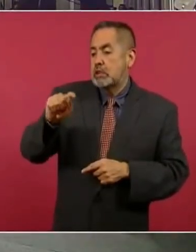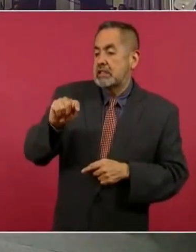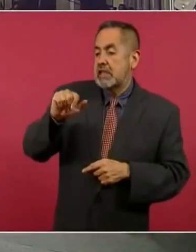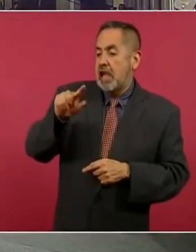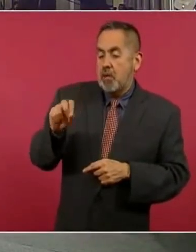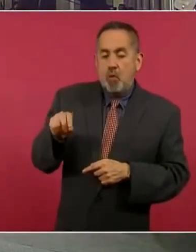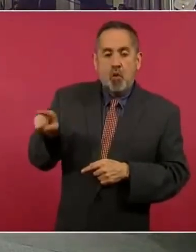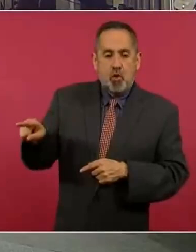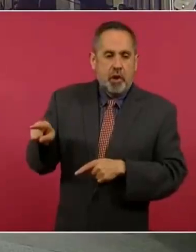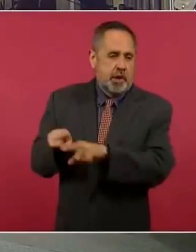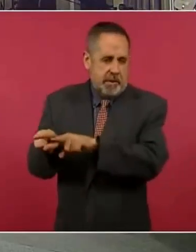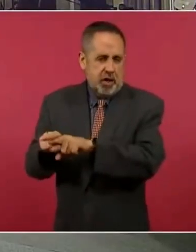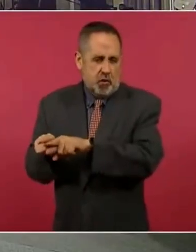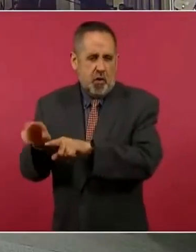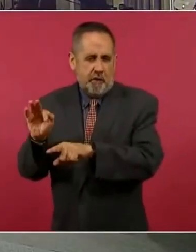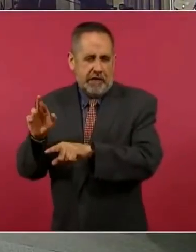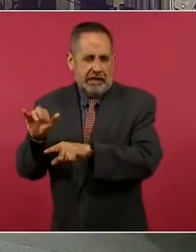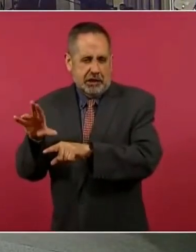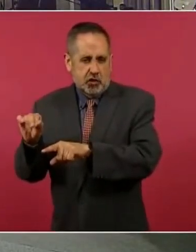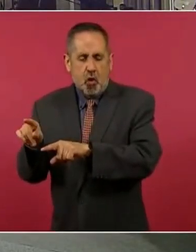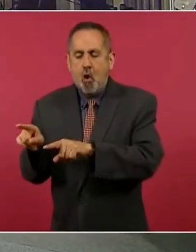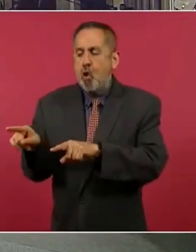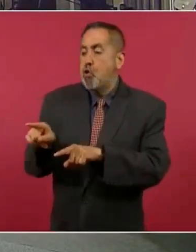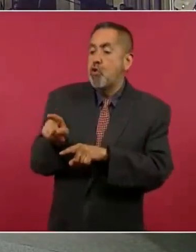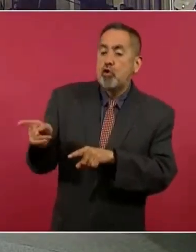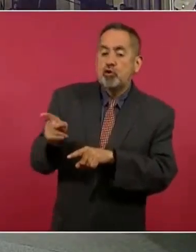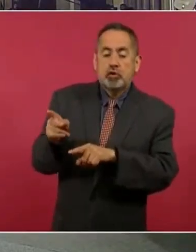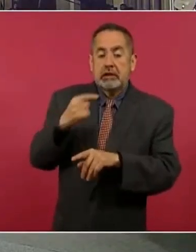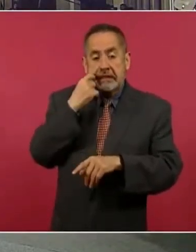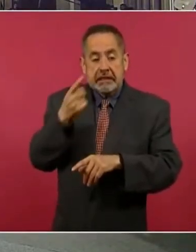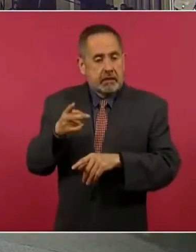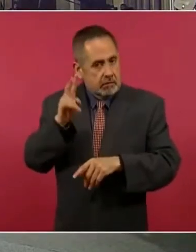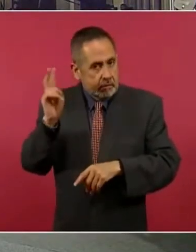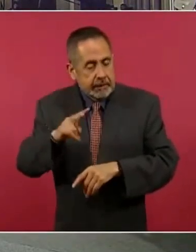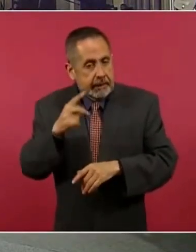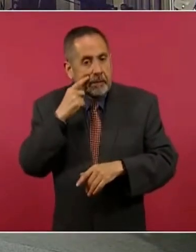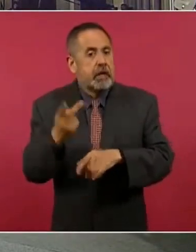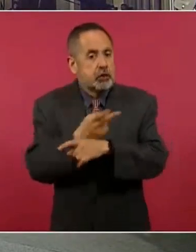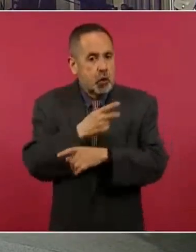hermano de Francisco porque de verdad